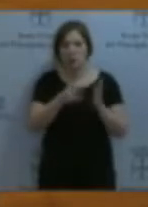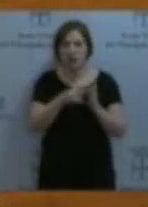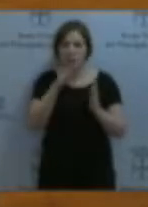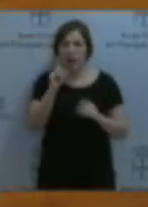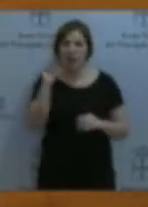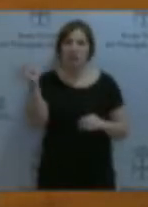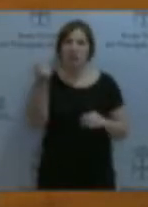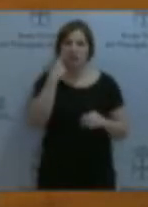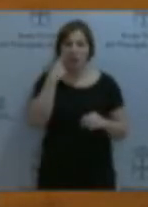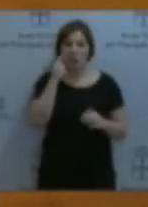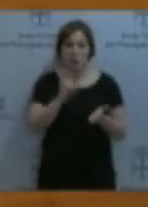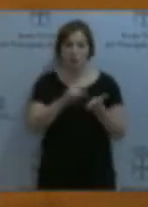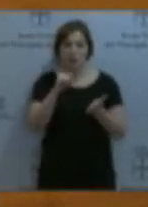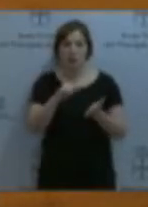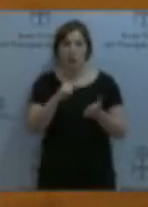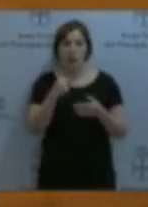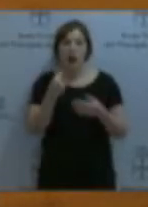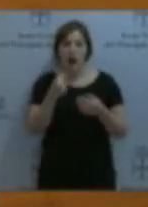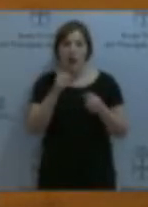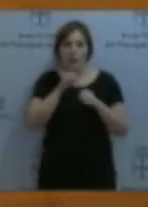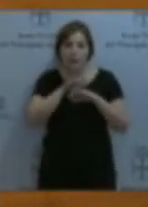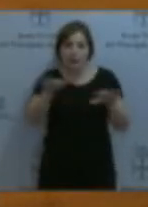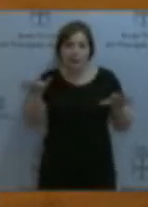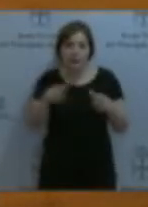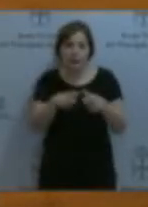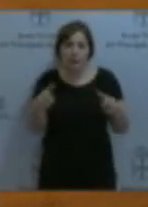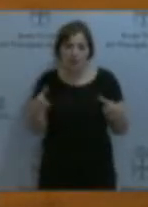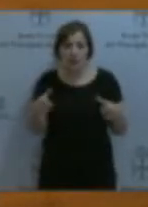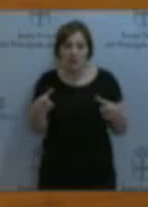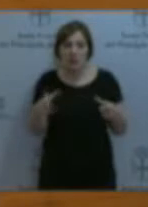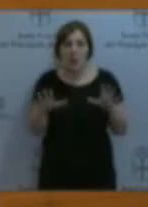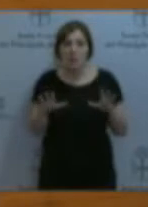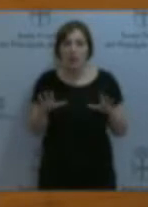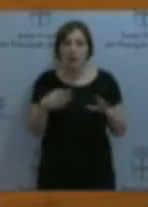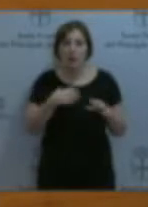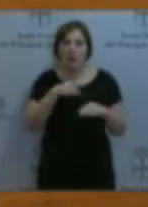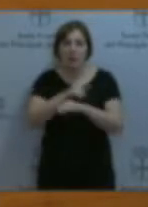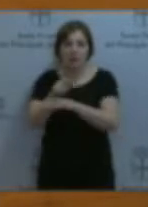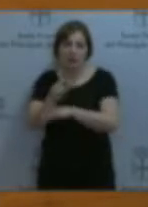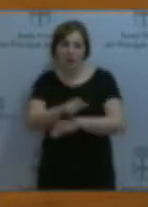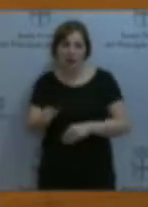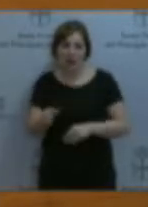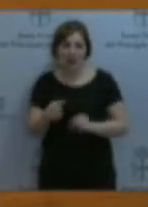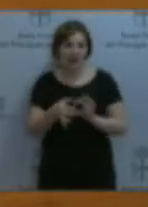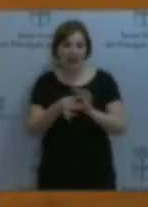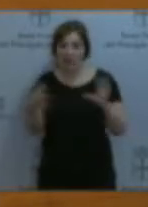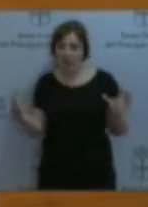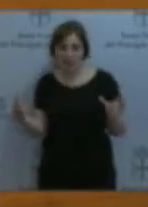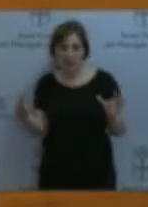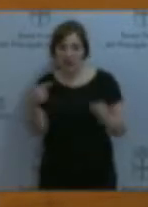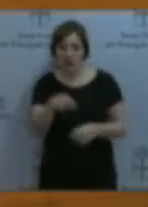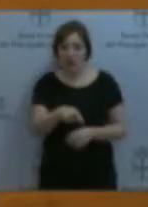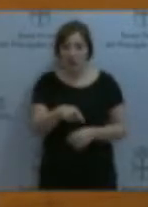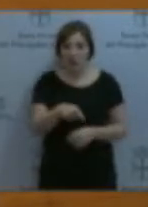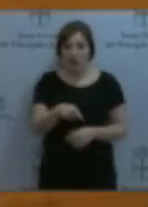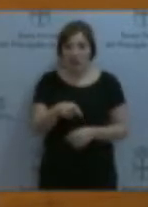detección temprana de plagas y de especies invasoras, pero no engaña a la gente. Nada tiene que ver esto ni se